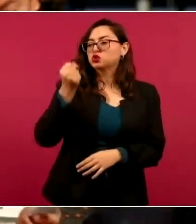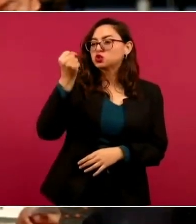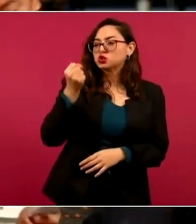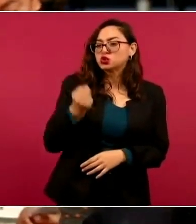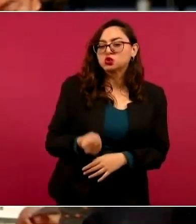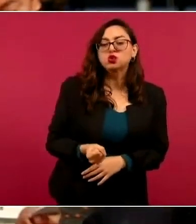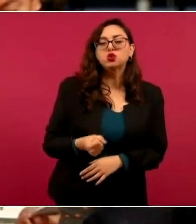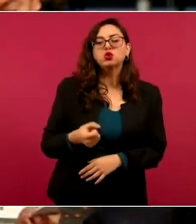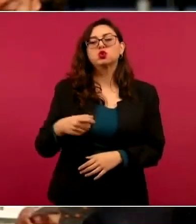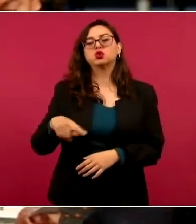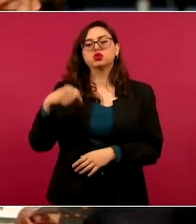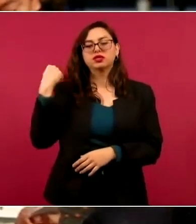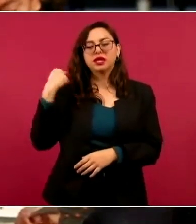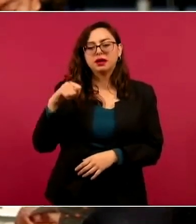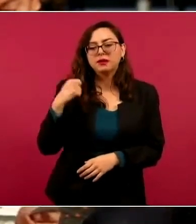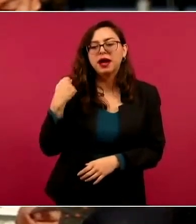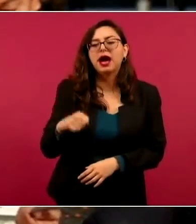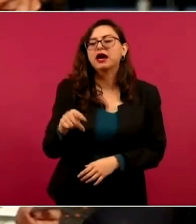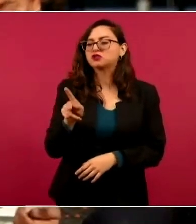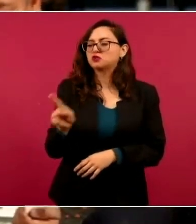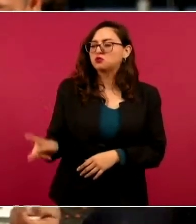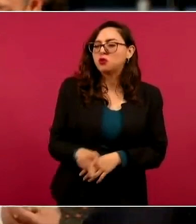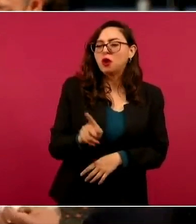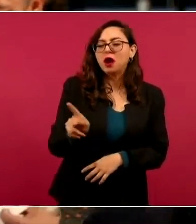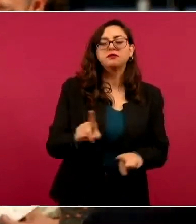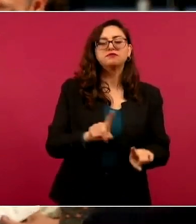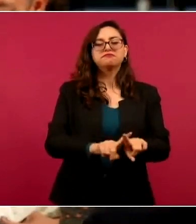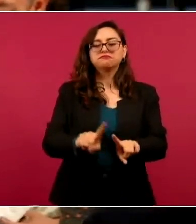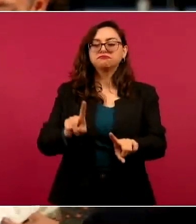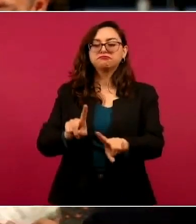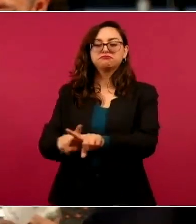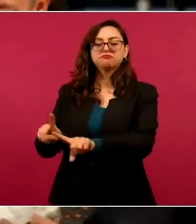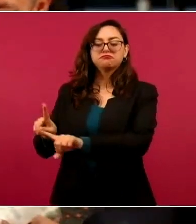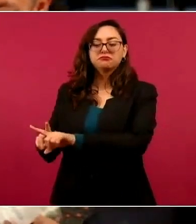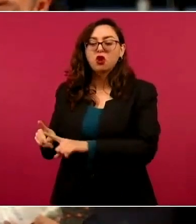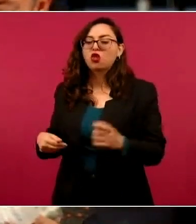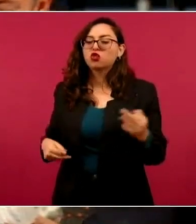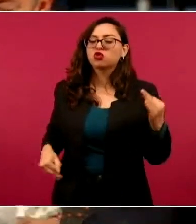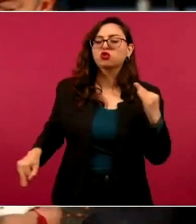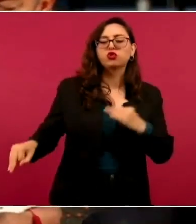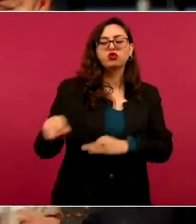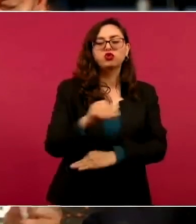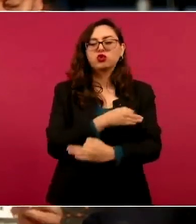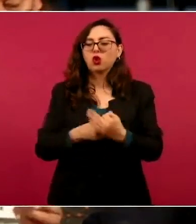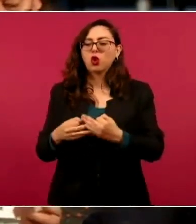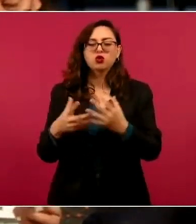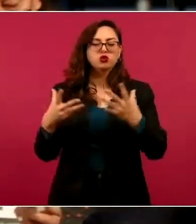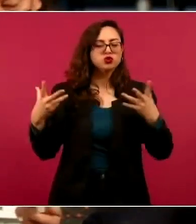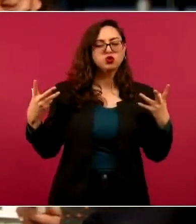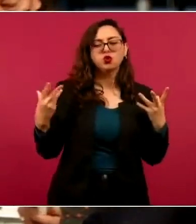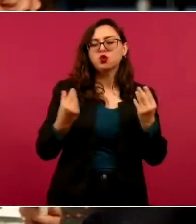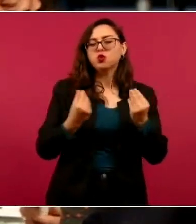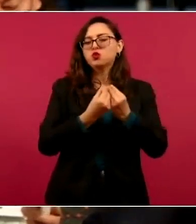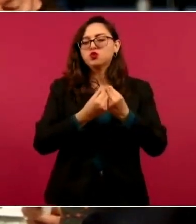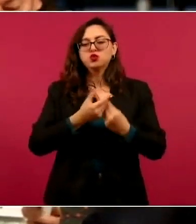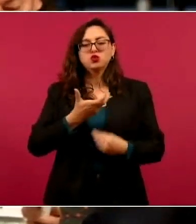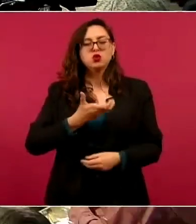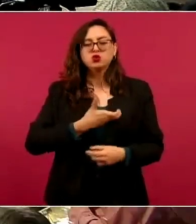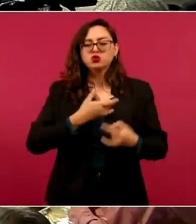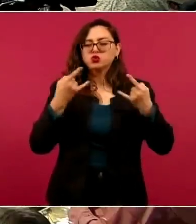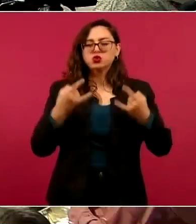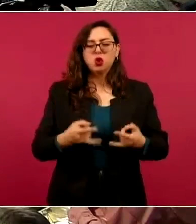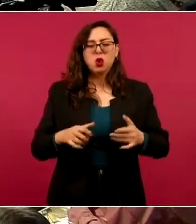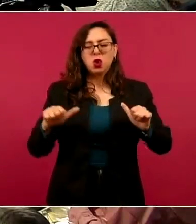Tumbapatos, de Tepatitán y a una sola voz el zócalo capitalino le dijo a usted